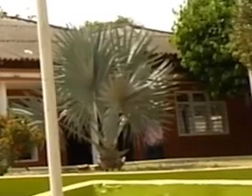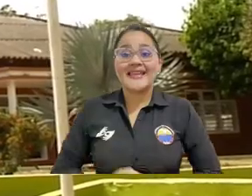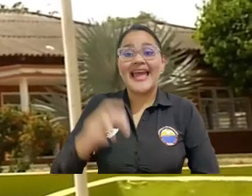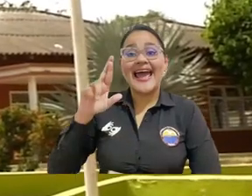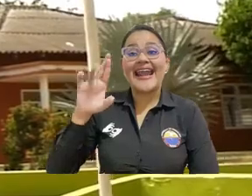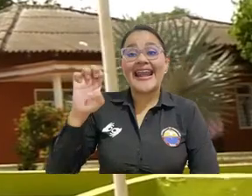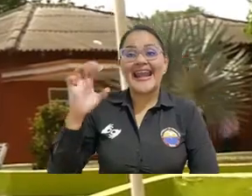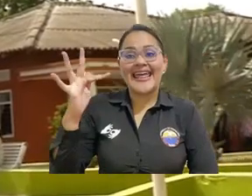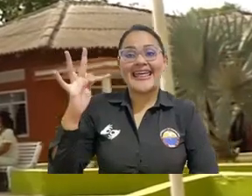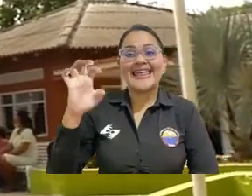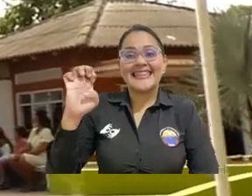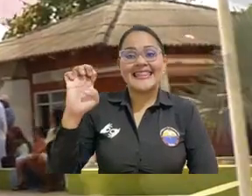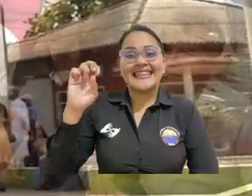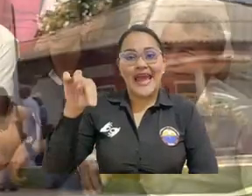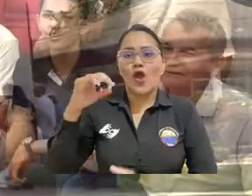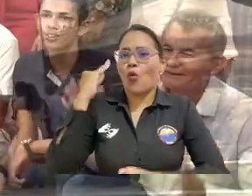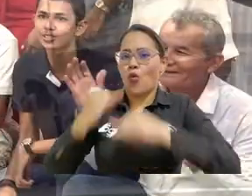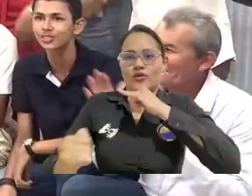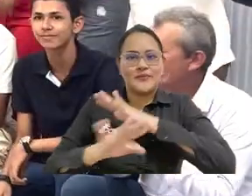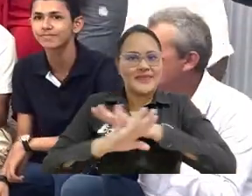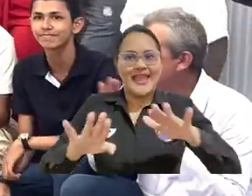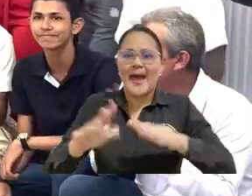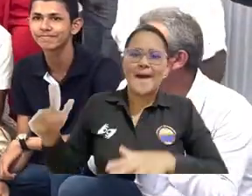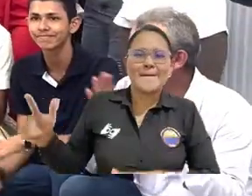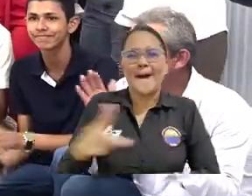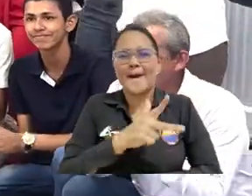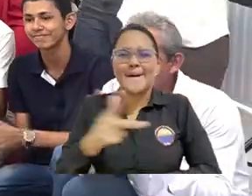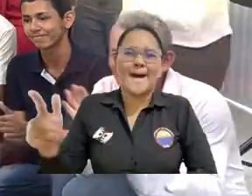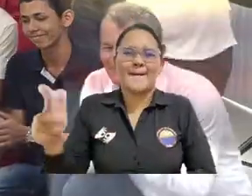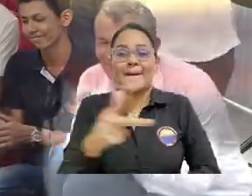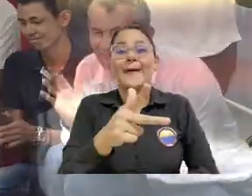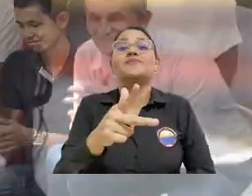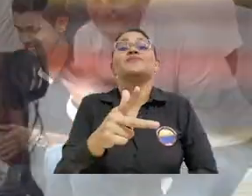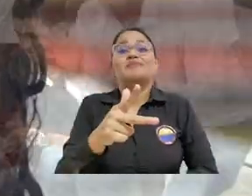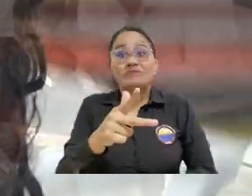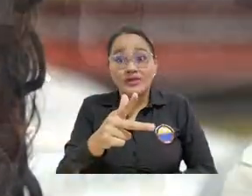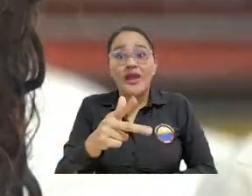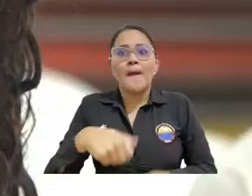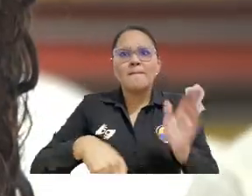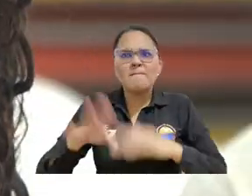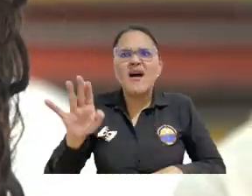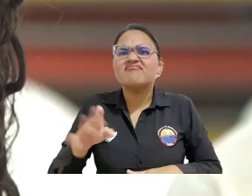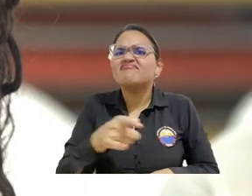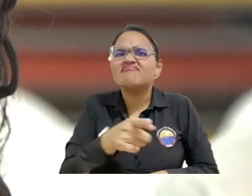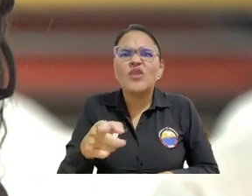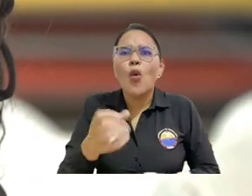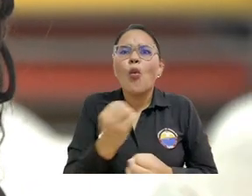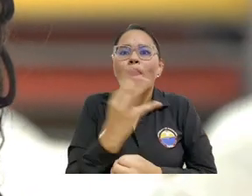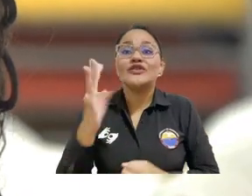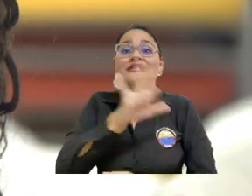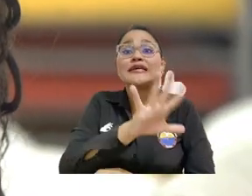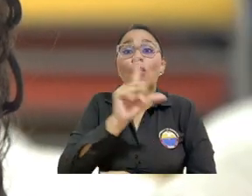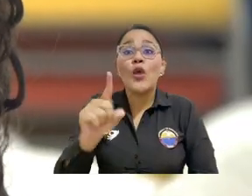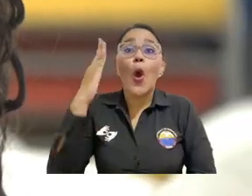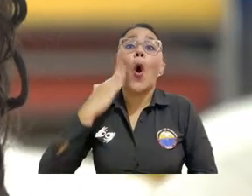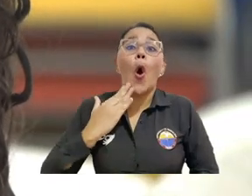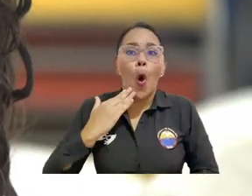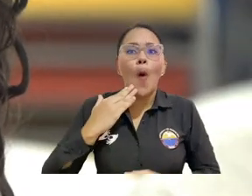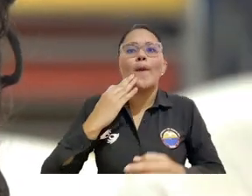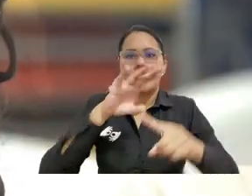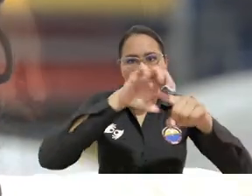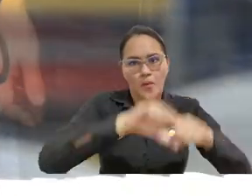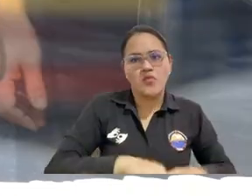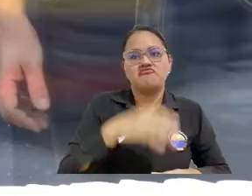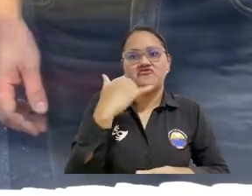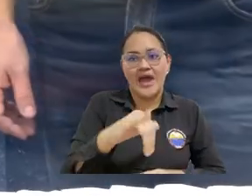El retén fue la última parada de esta gira institucional de la Universidad del Magdalena, donde se han beneficiado 51 jóvenes